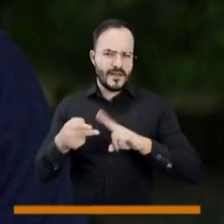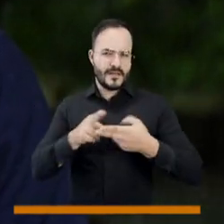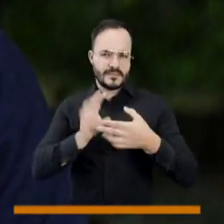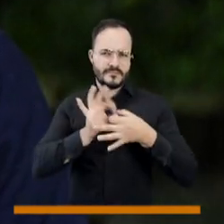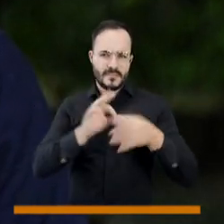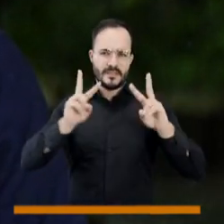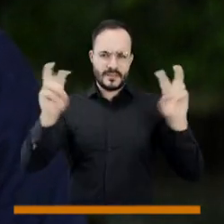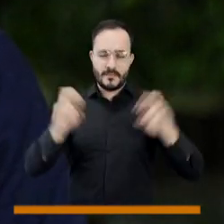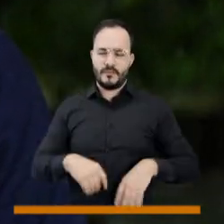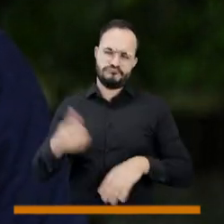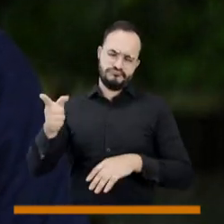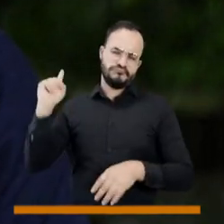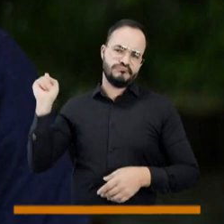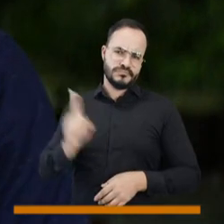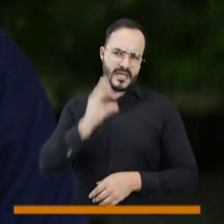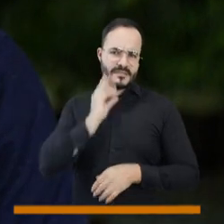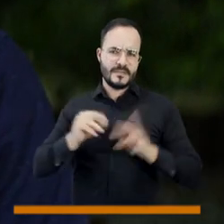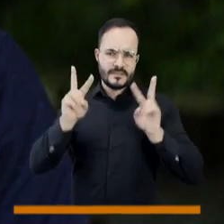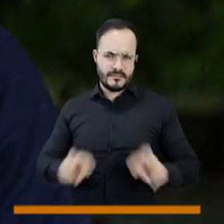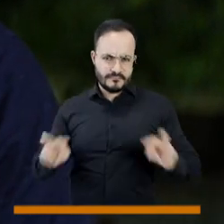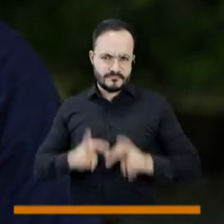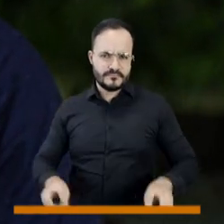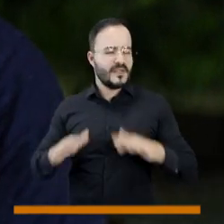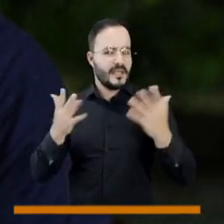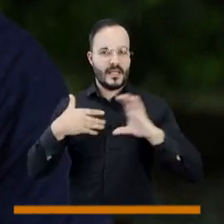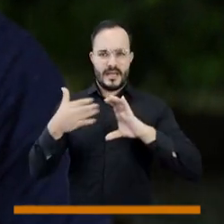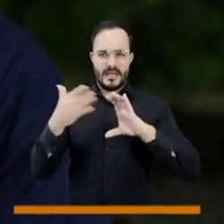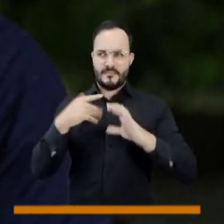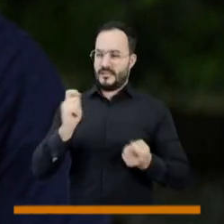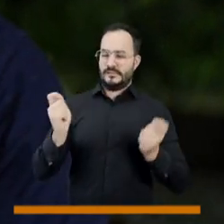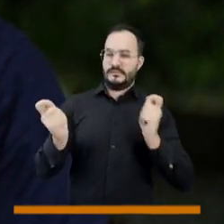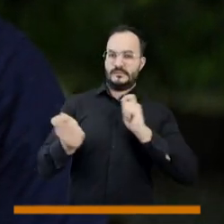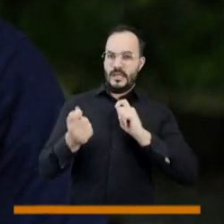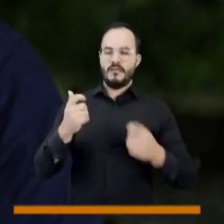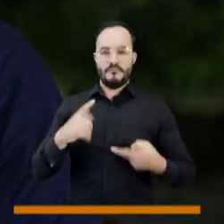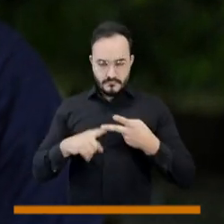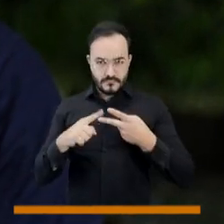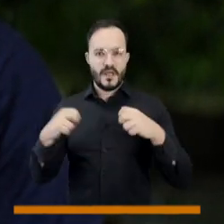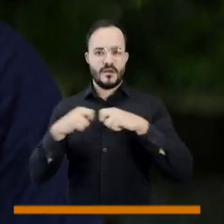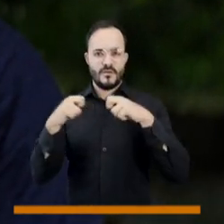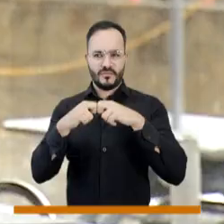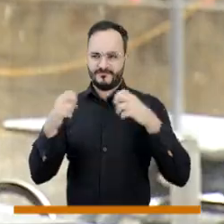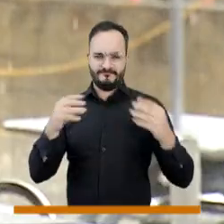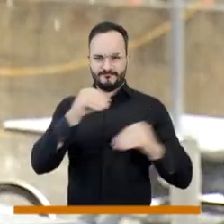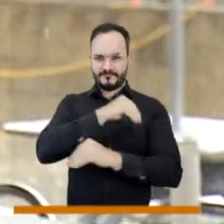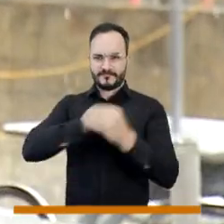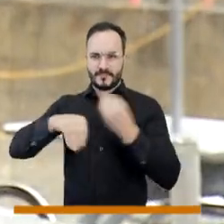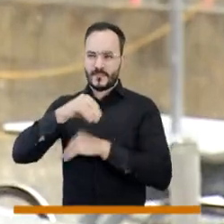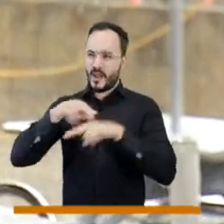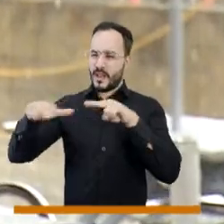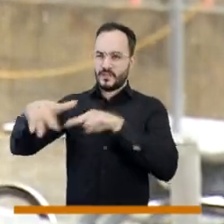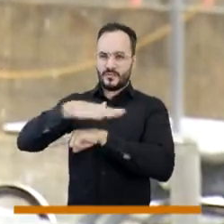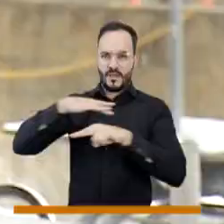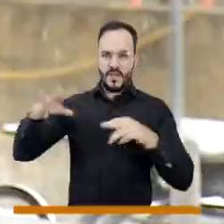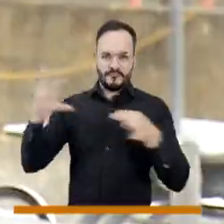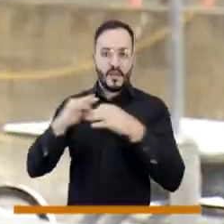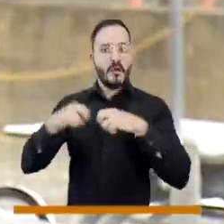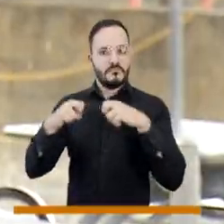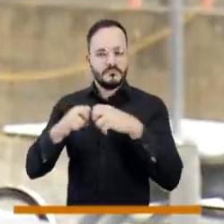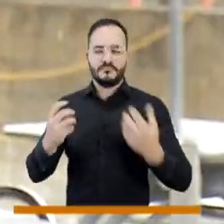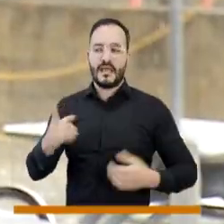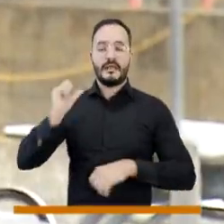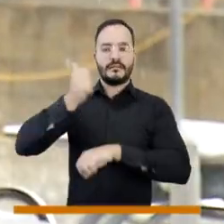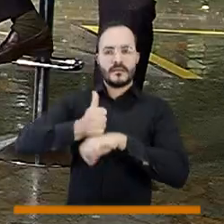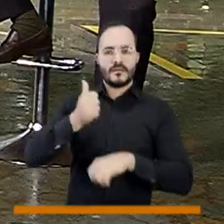amplia trayectoria en investigación aplicada al cambio climático y a la transición energética, director y fundador